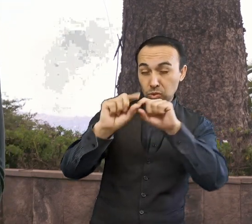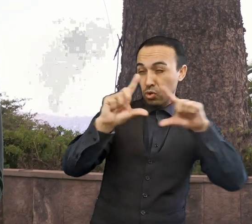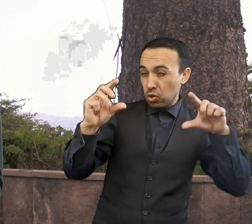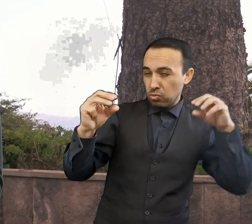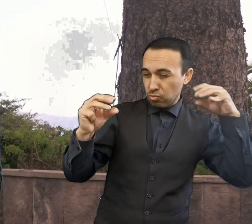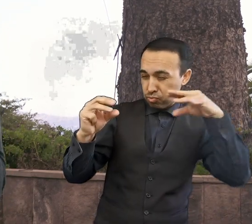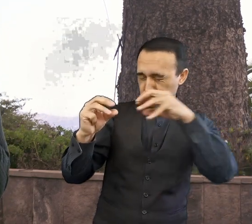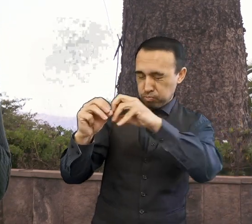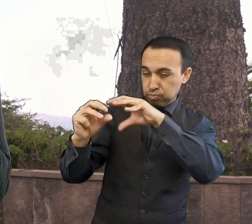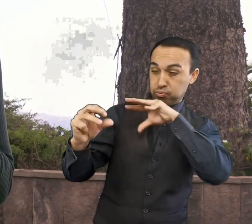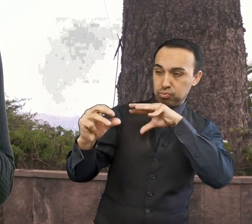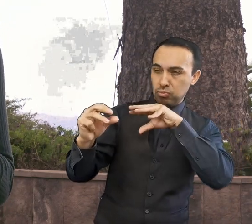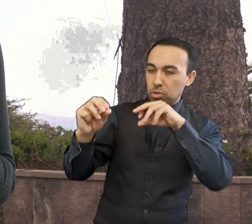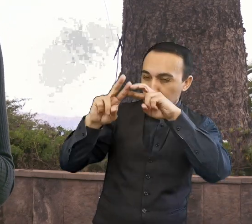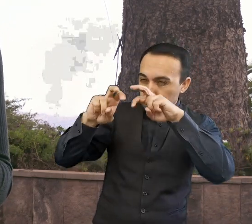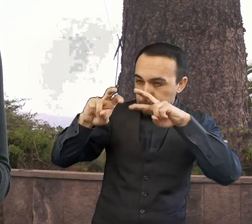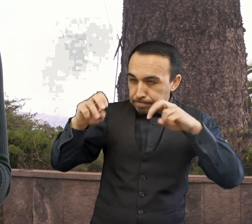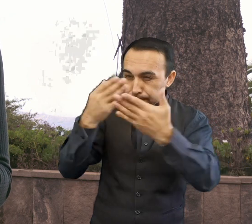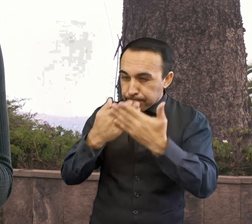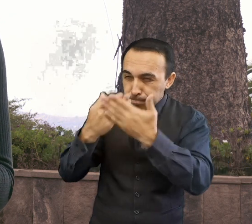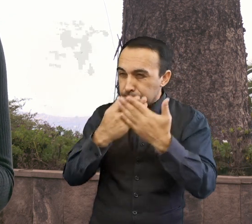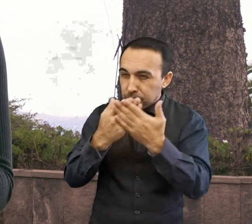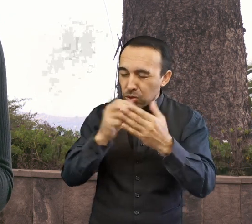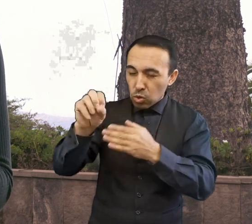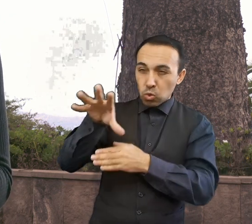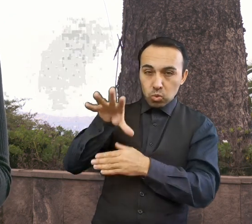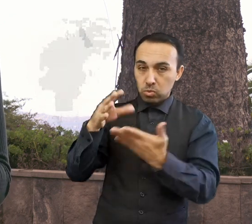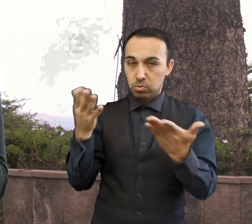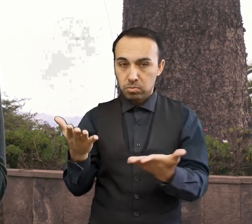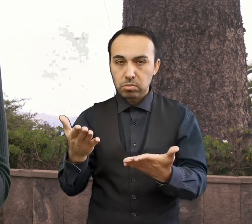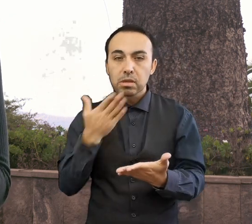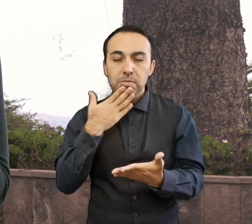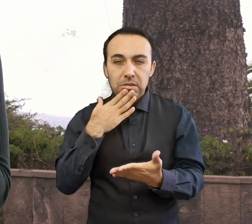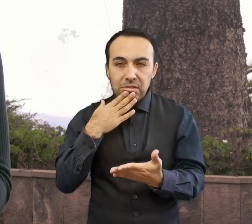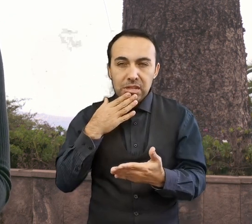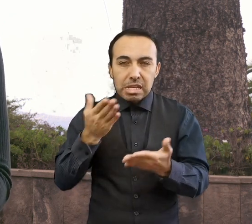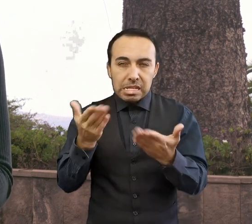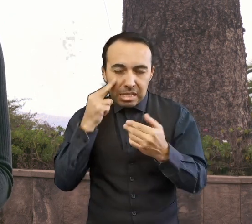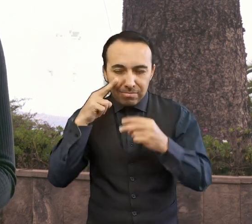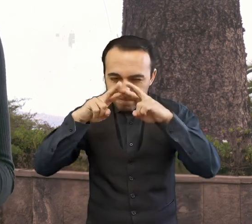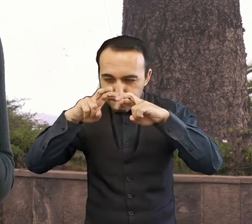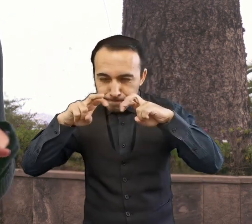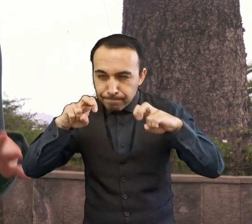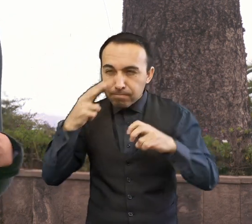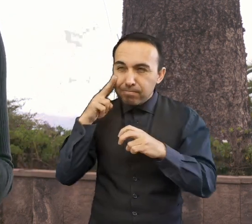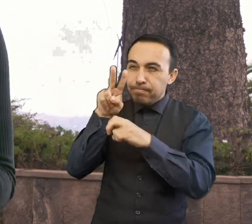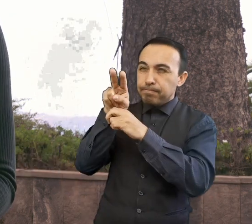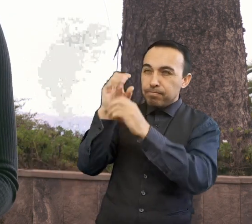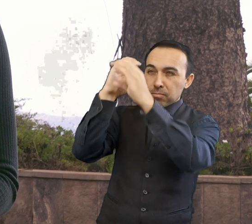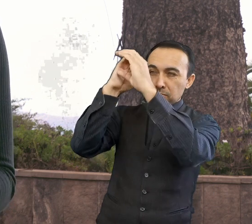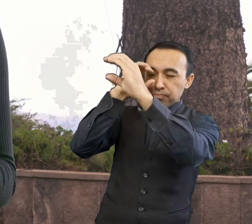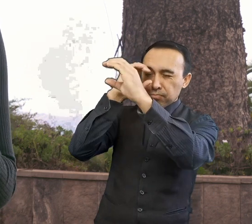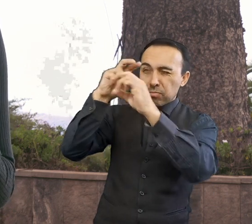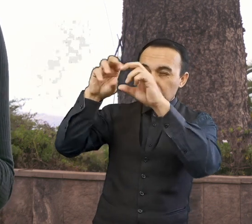y estudiarla. Esta técnica consiste en analizar la luz que refleja el asteroide y medir su intensidad comparada con la que recibe del